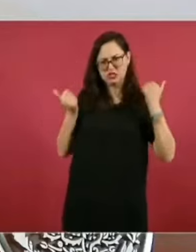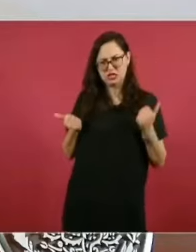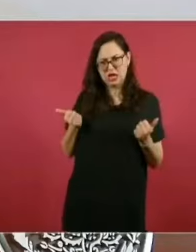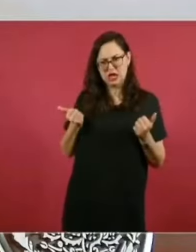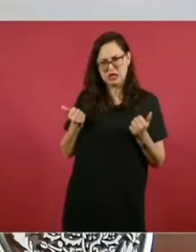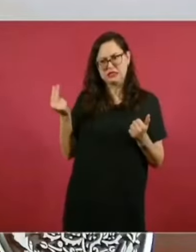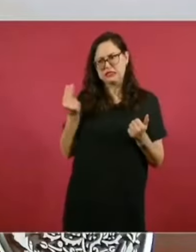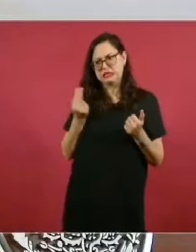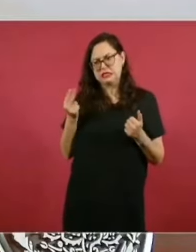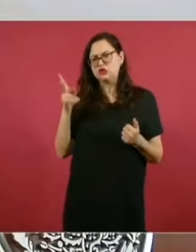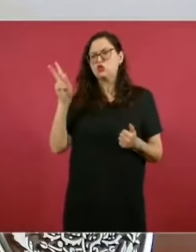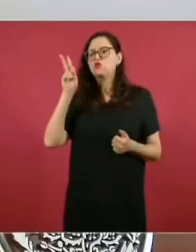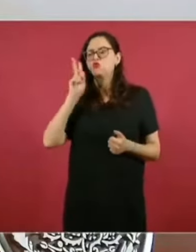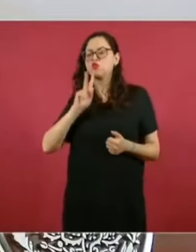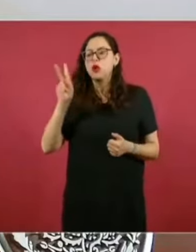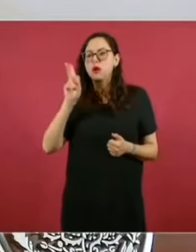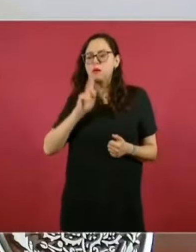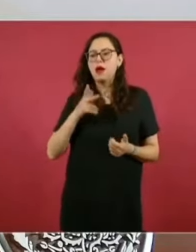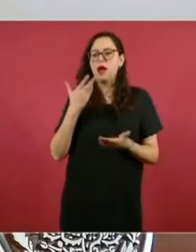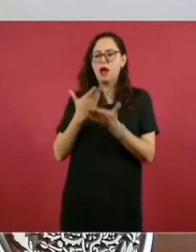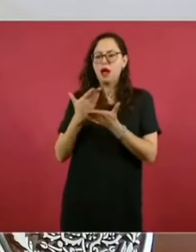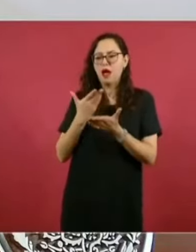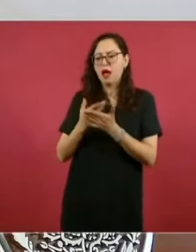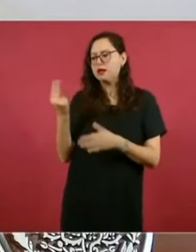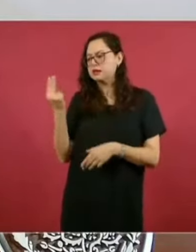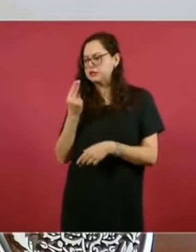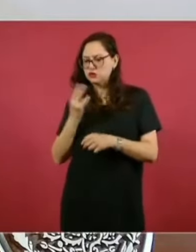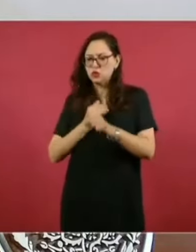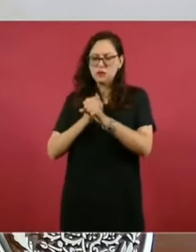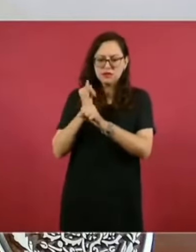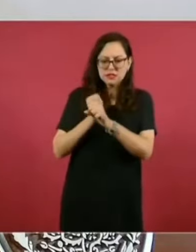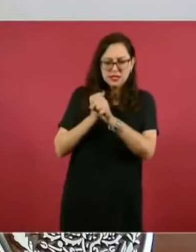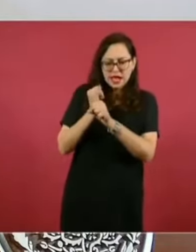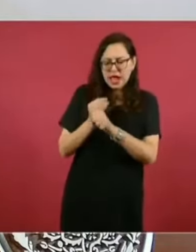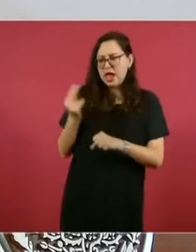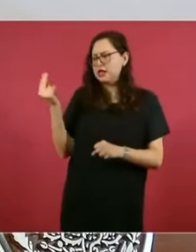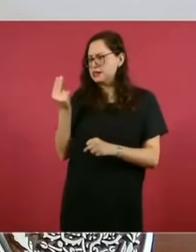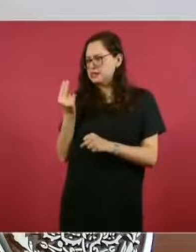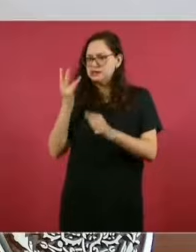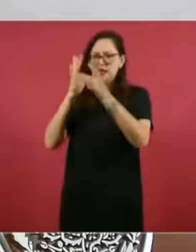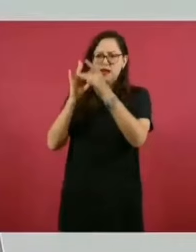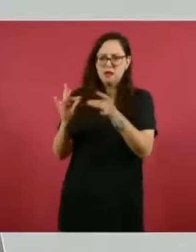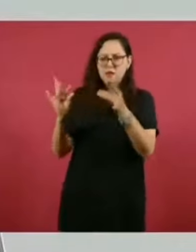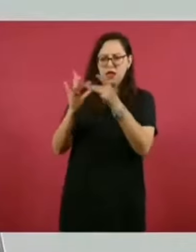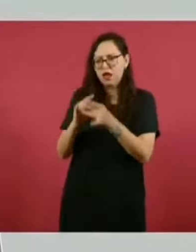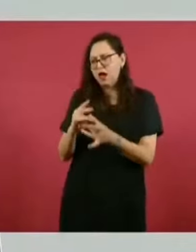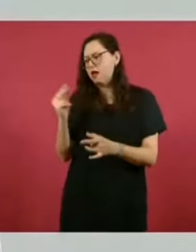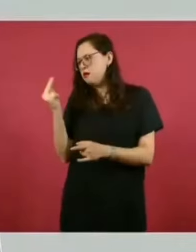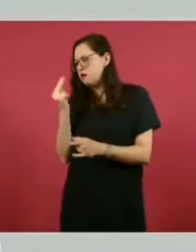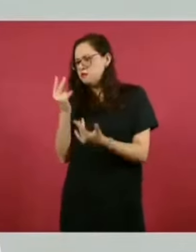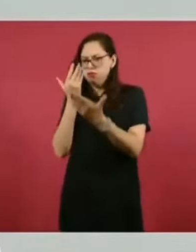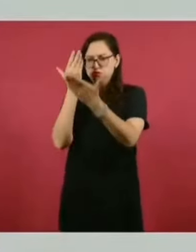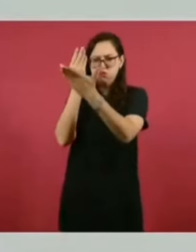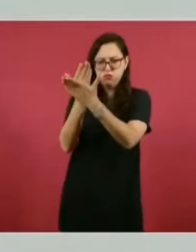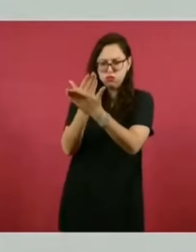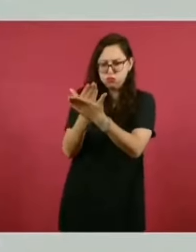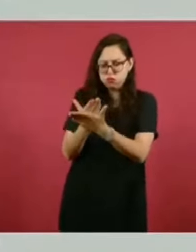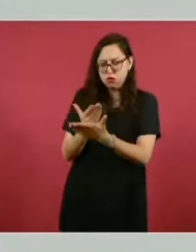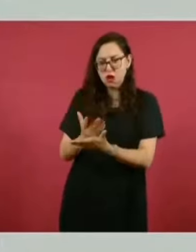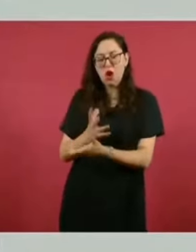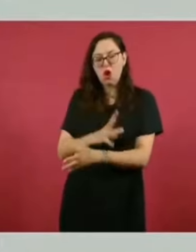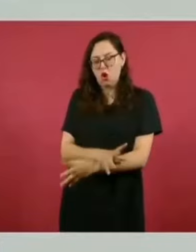evidencias, aclaraciones, precisiones para sorbentarse o para dejar en firme una